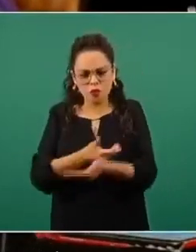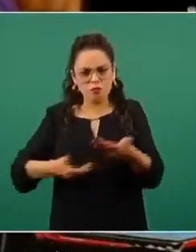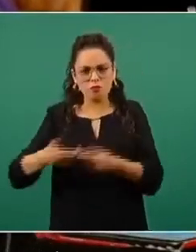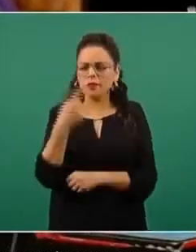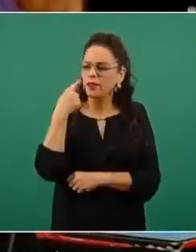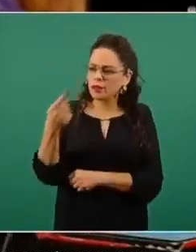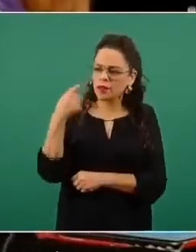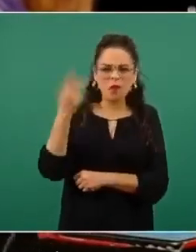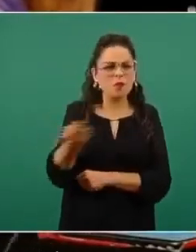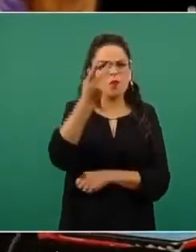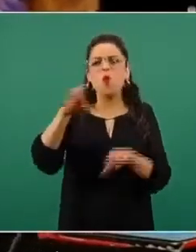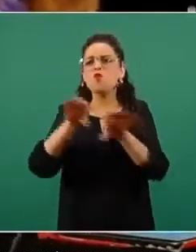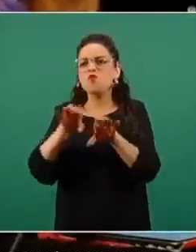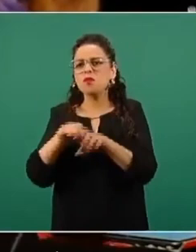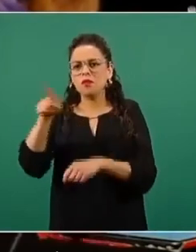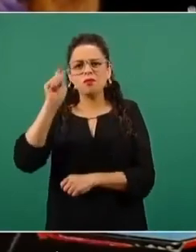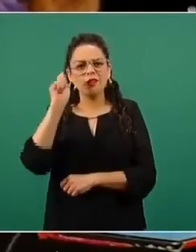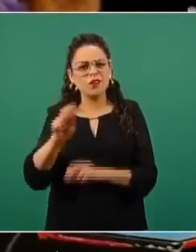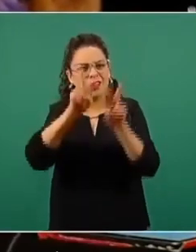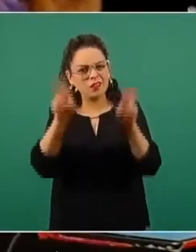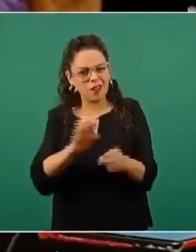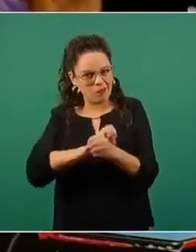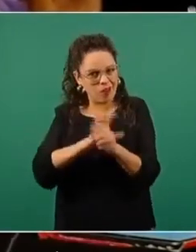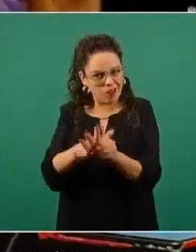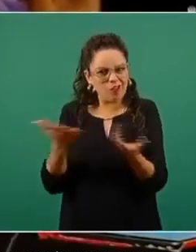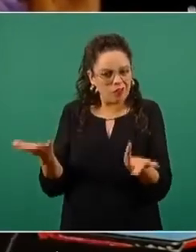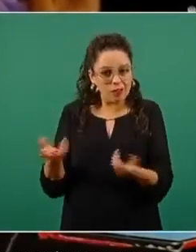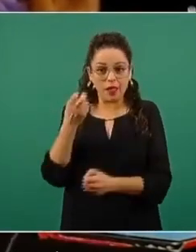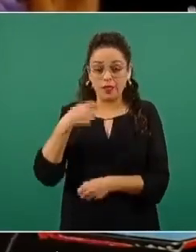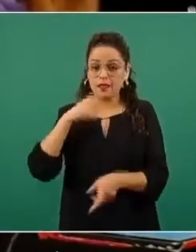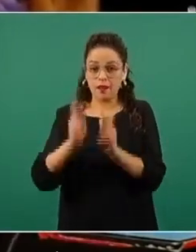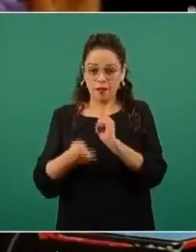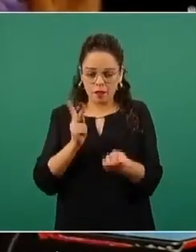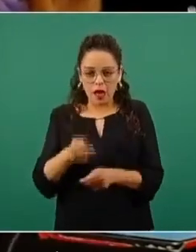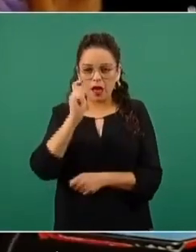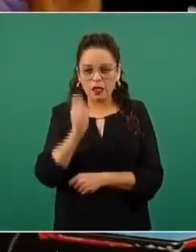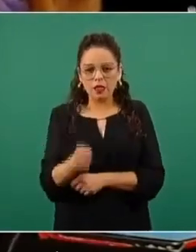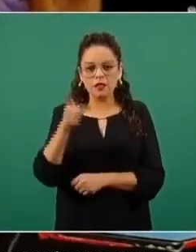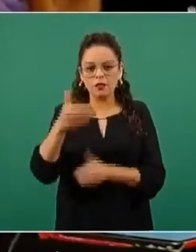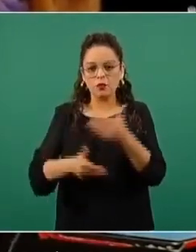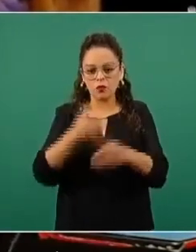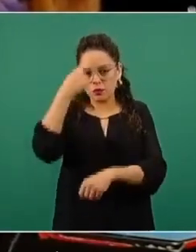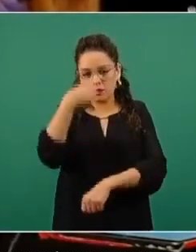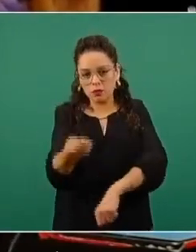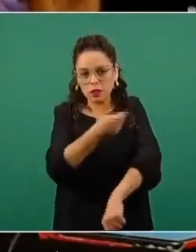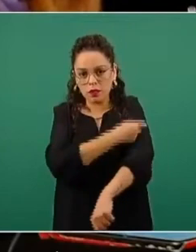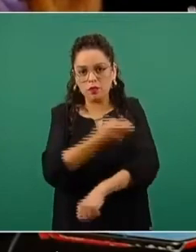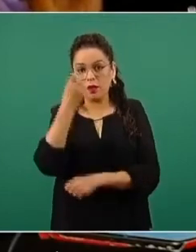cobertura de este tema del COVID, platicábamos cómo este proceso de vacunación nos está dando la oportunidad